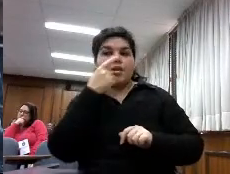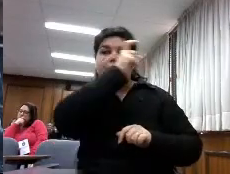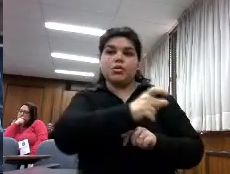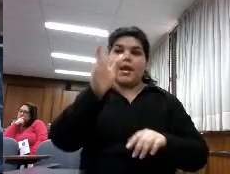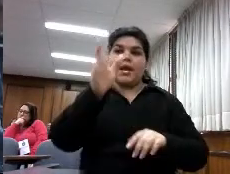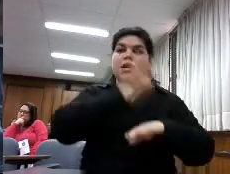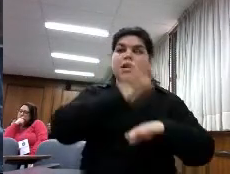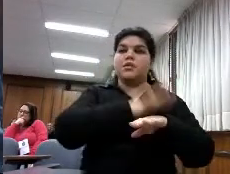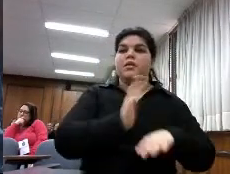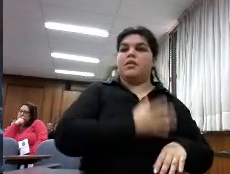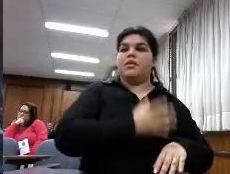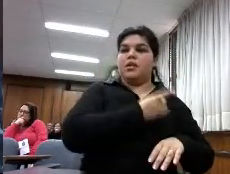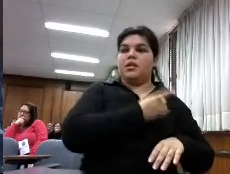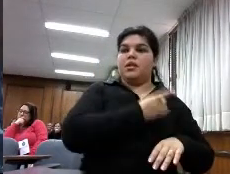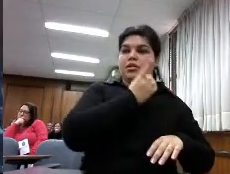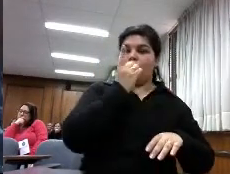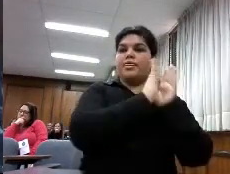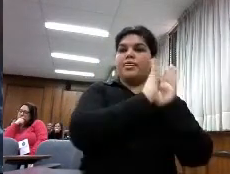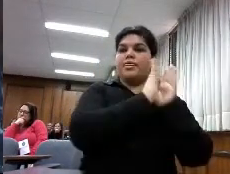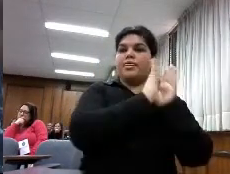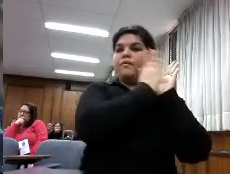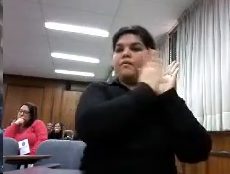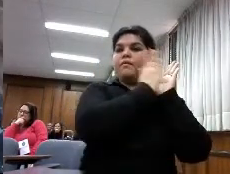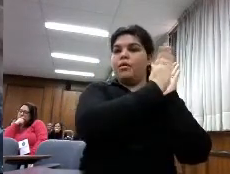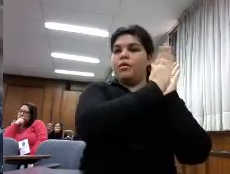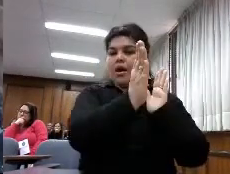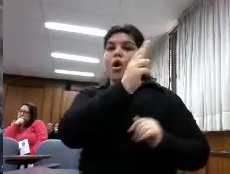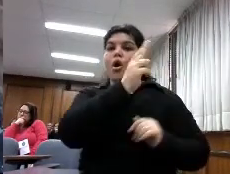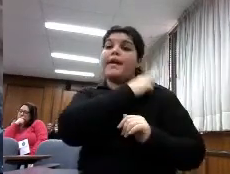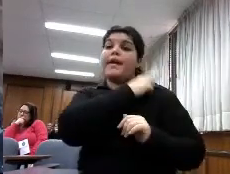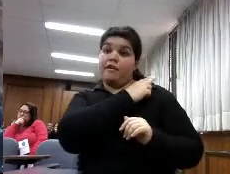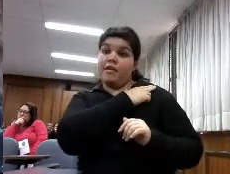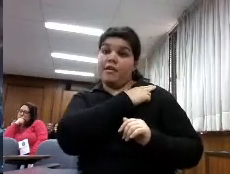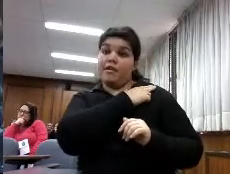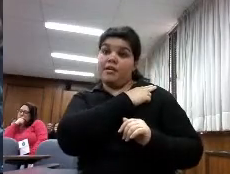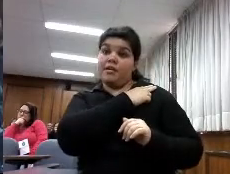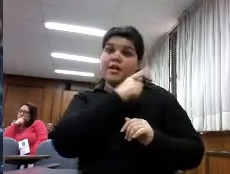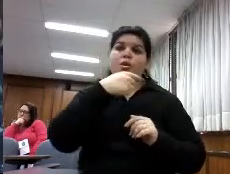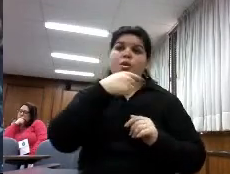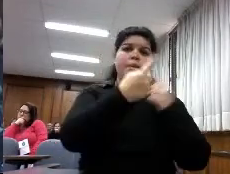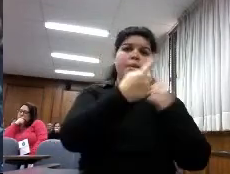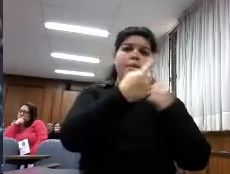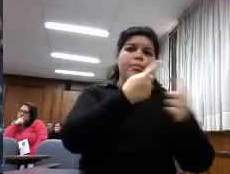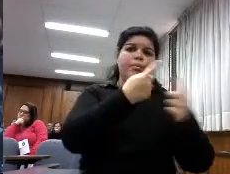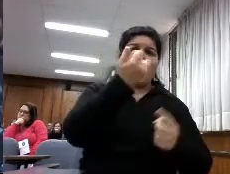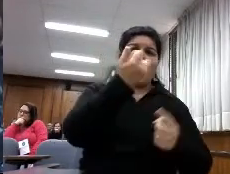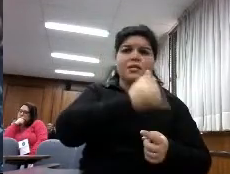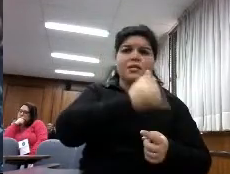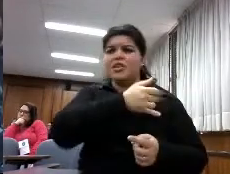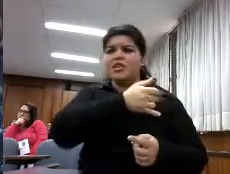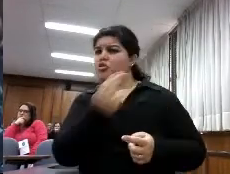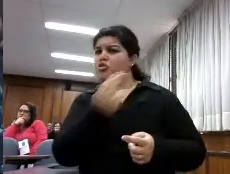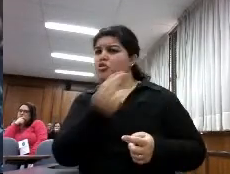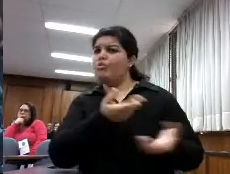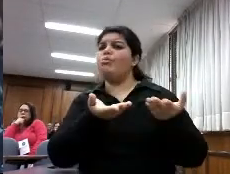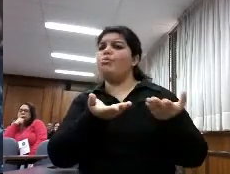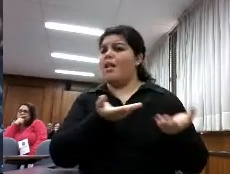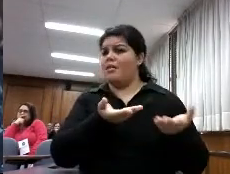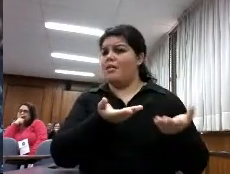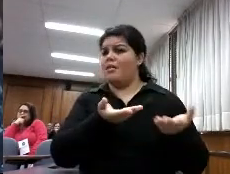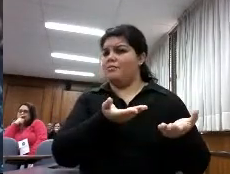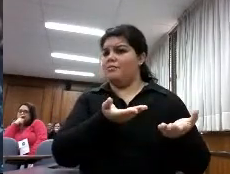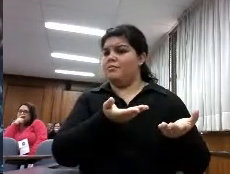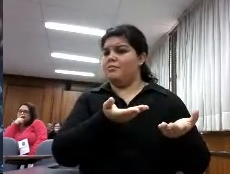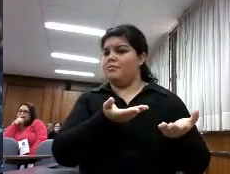biblioteca o jefes de adquisición si tenían o no tenían este tipo de recursos eso era lo que queríamos los